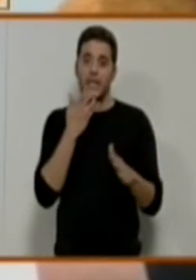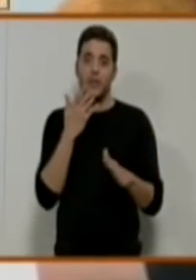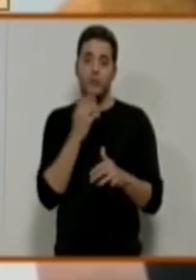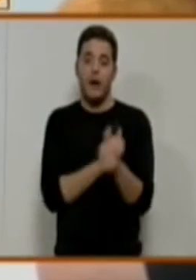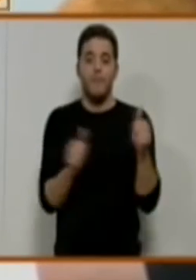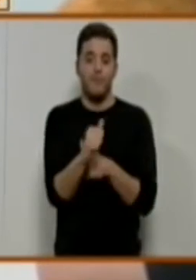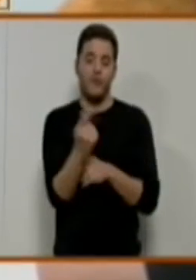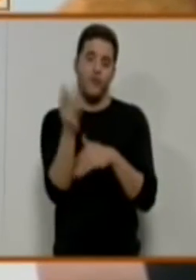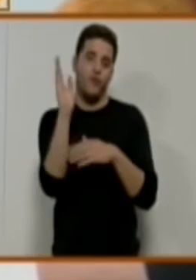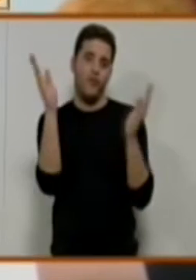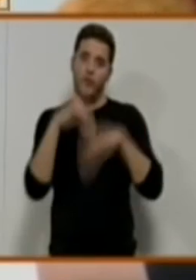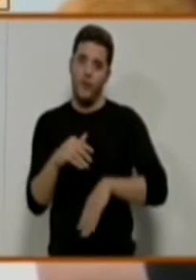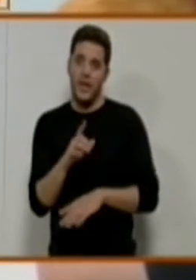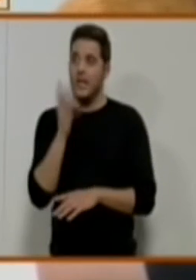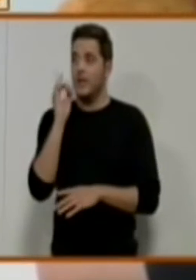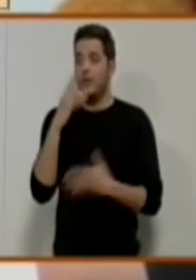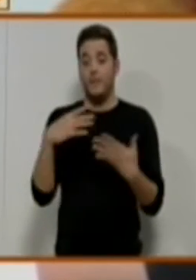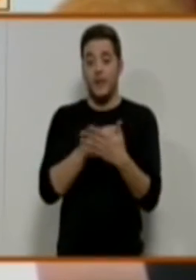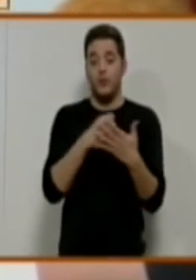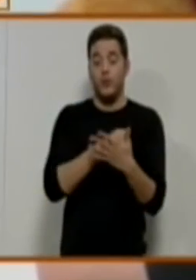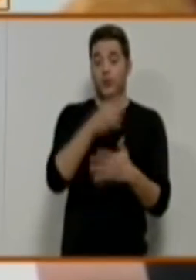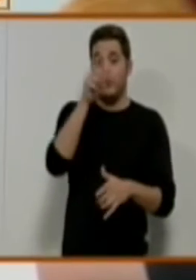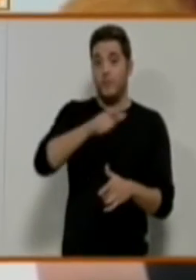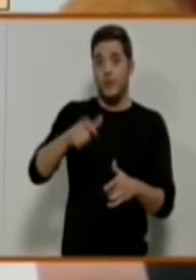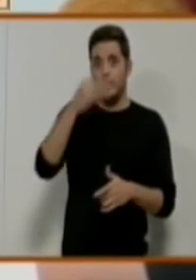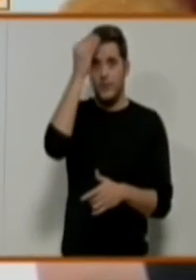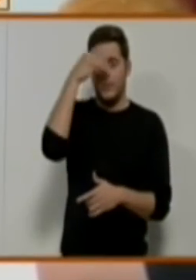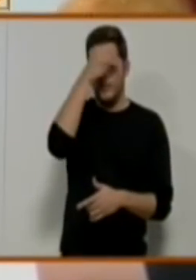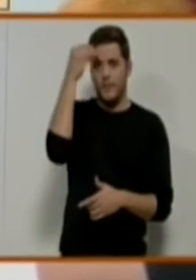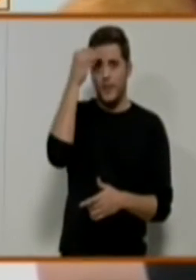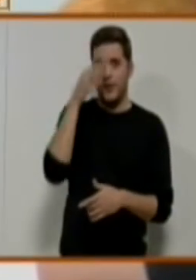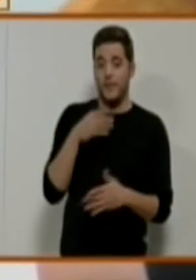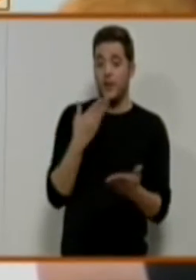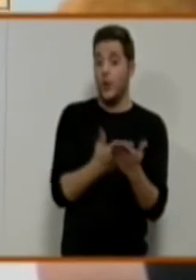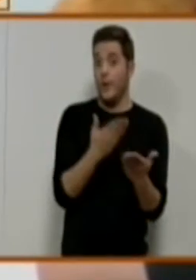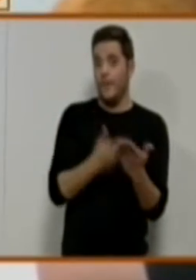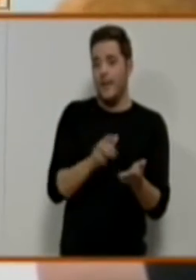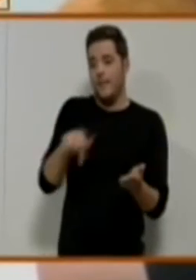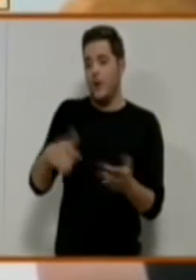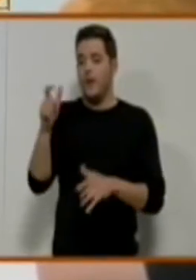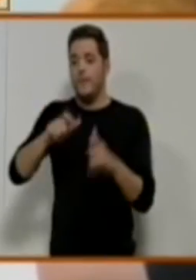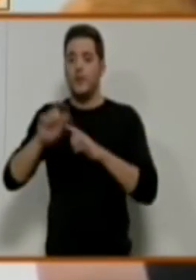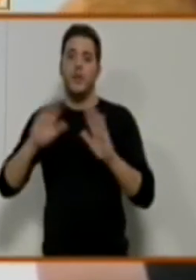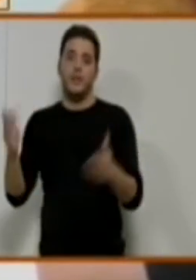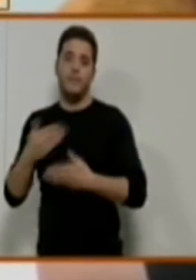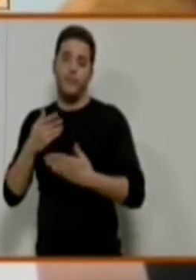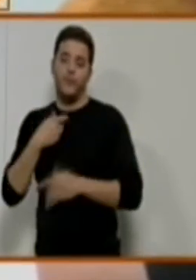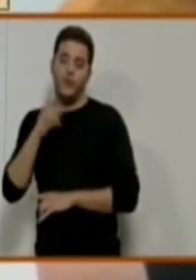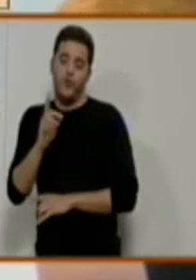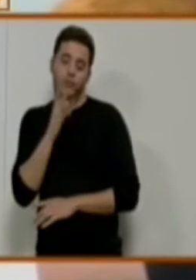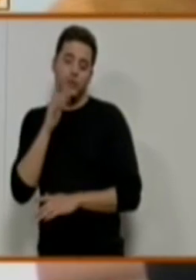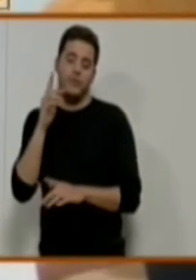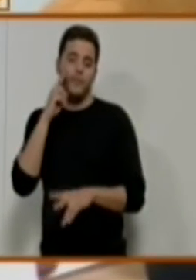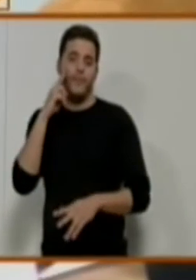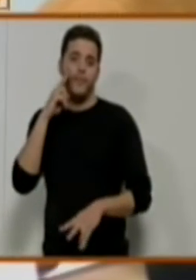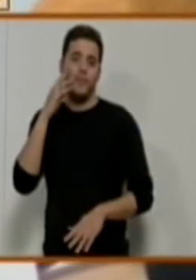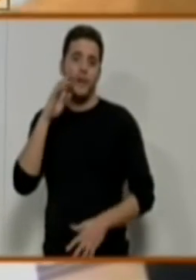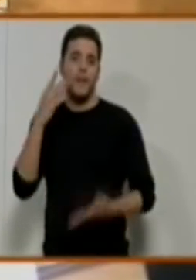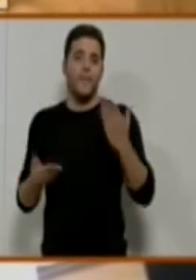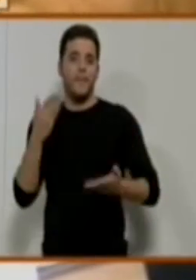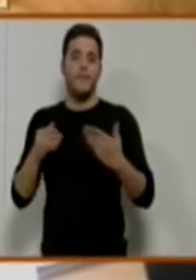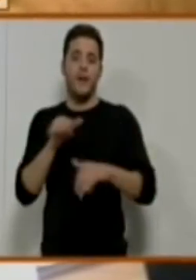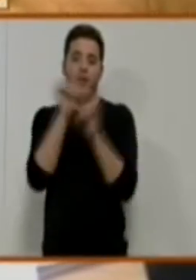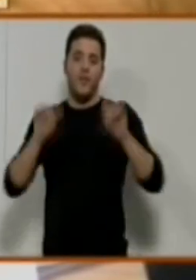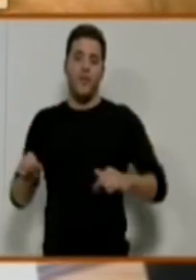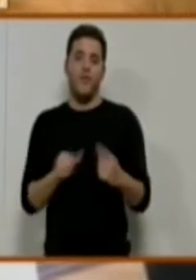que para todos normalmente se suele pedir el empadronamiento y con las personas refugiadas no se hace. Se valora de manera individual la situación.